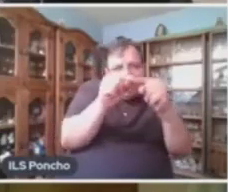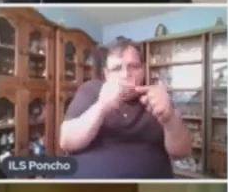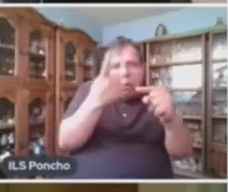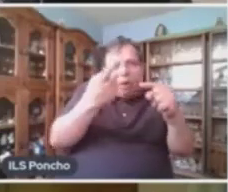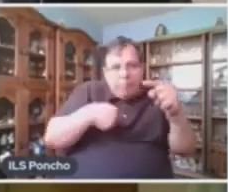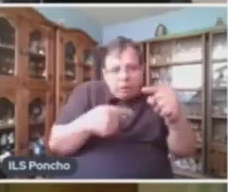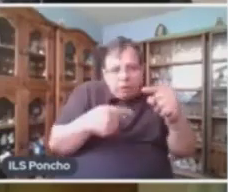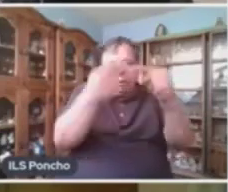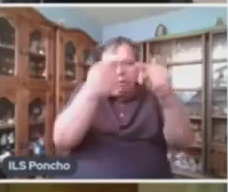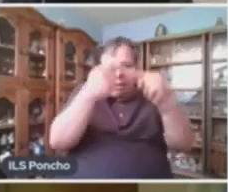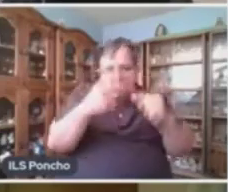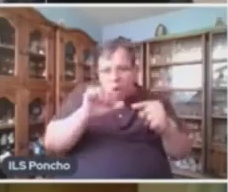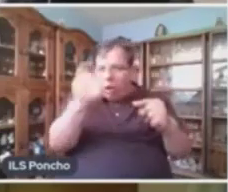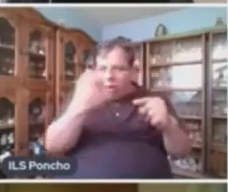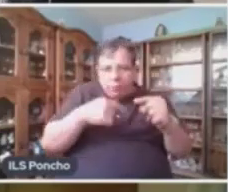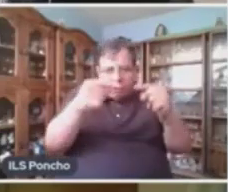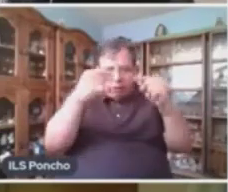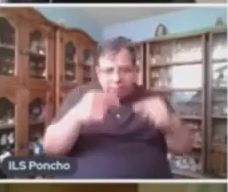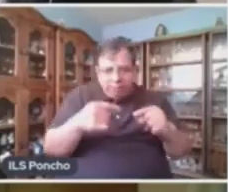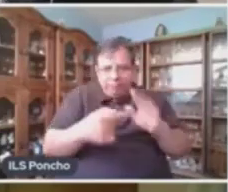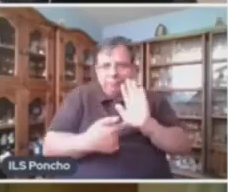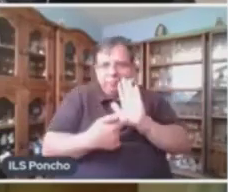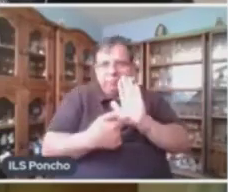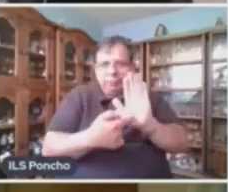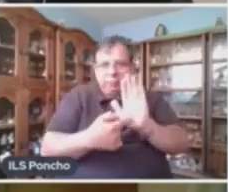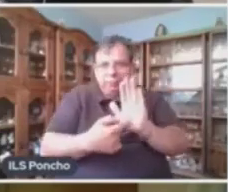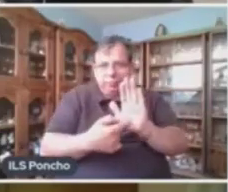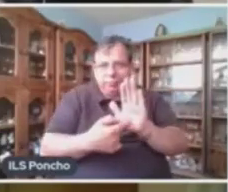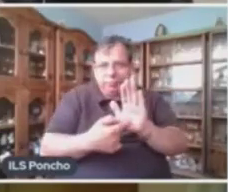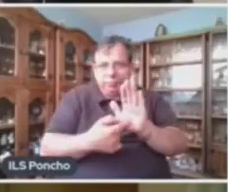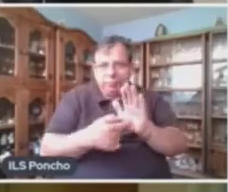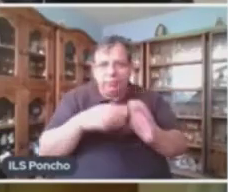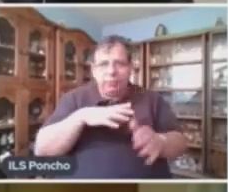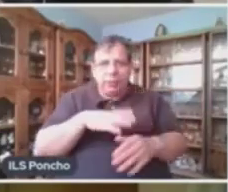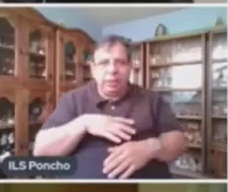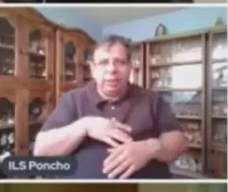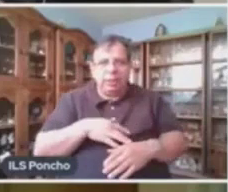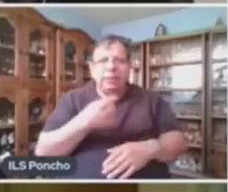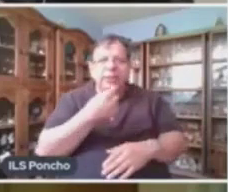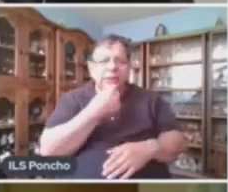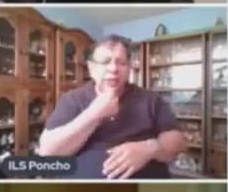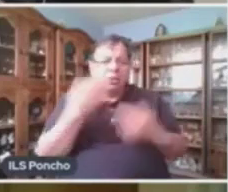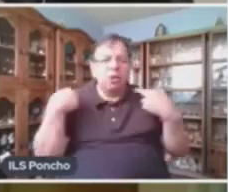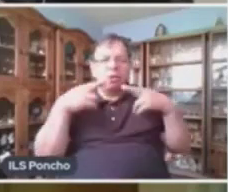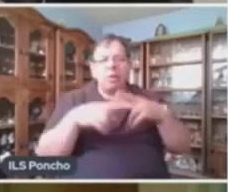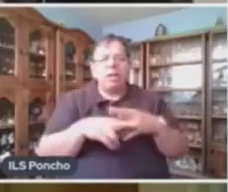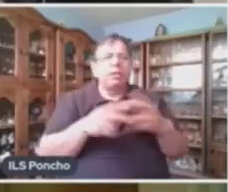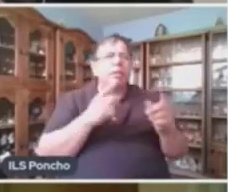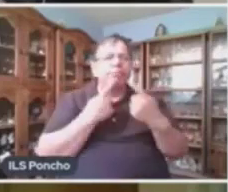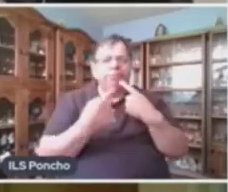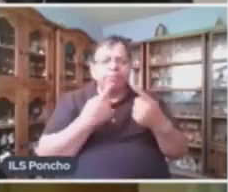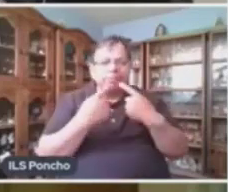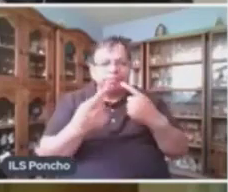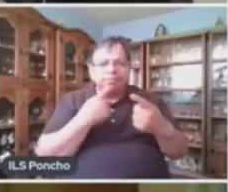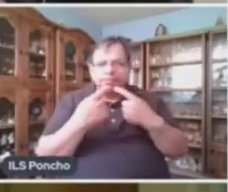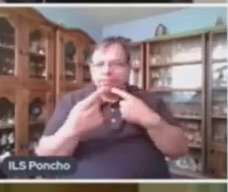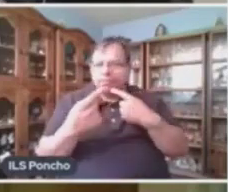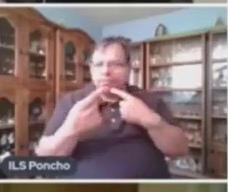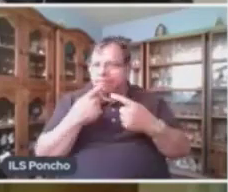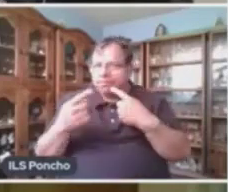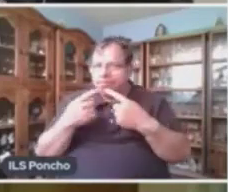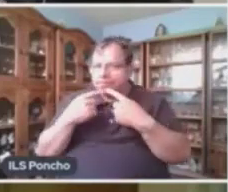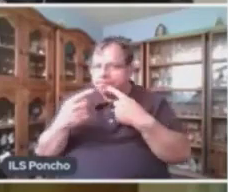participación. Este es un ejemplo. Aquí tenemos a Jaimito y a la maestra que están platicando. Si ustedes